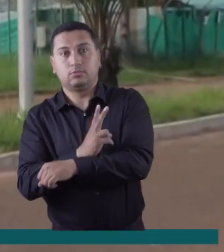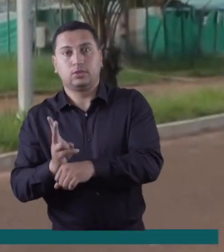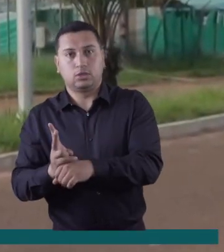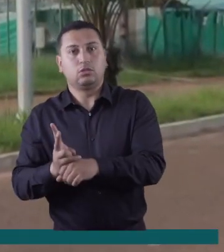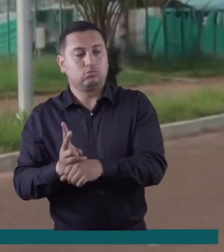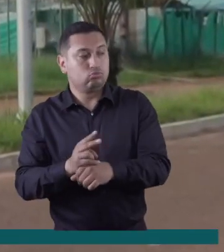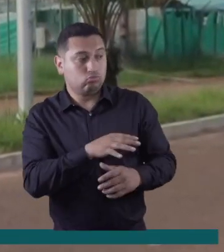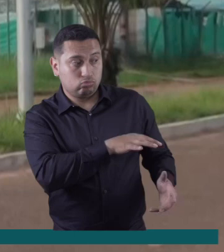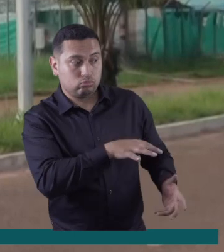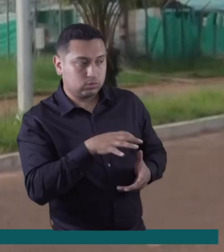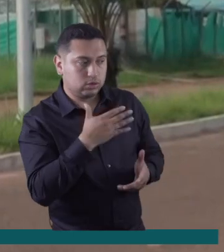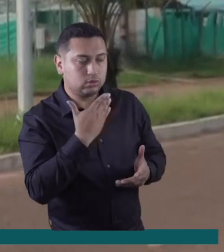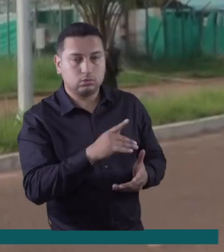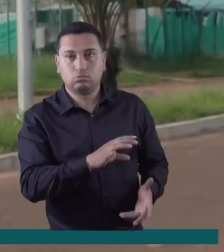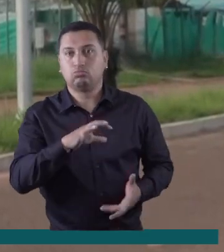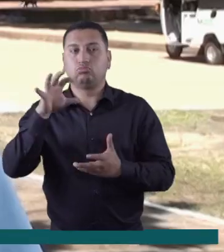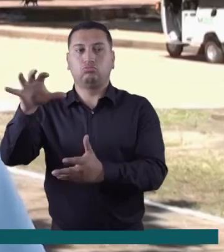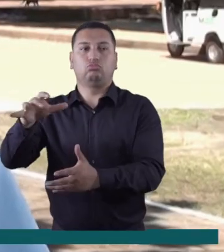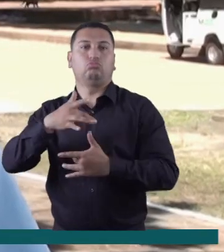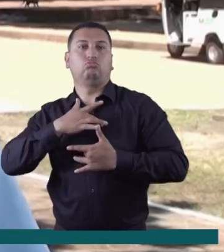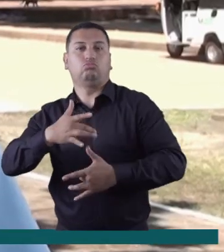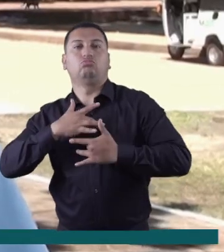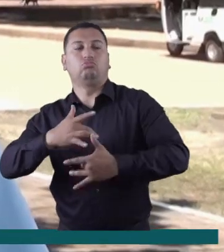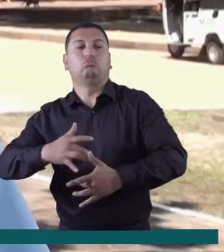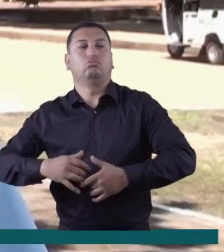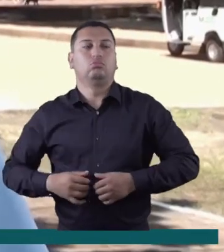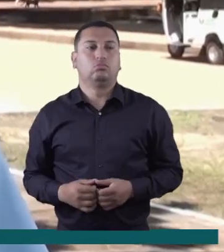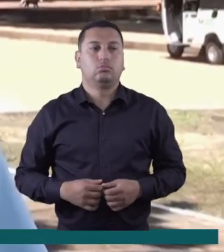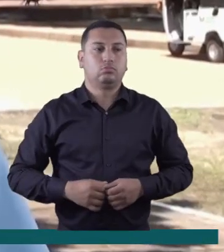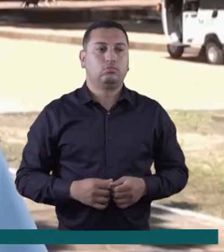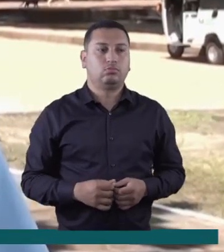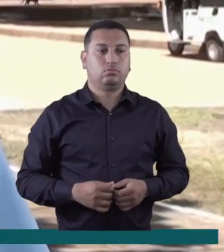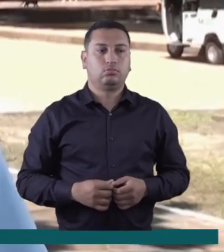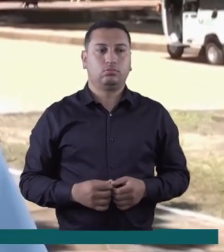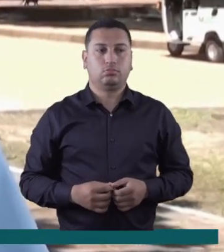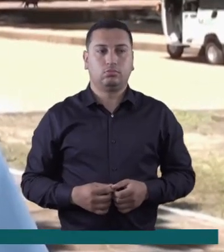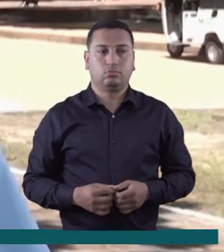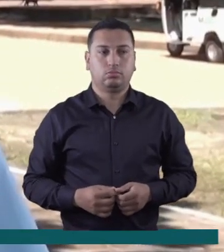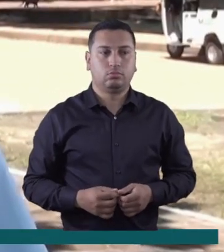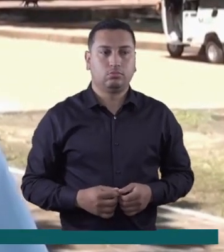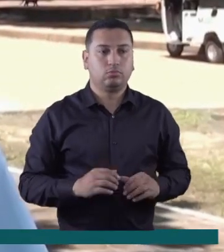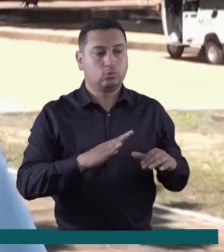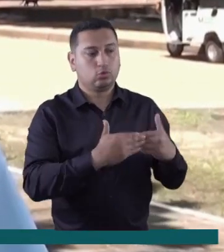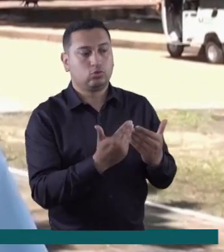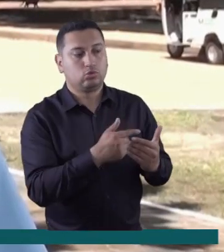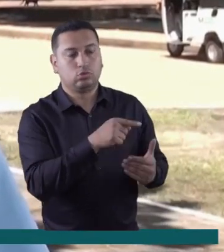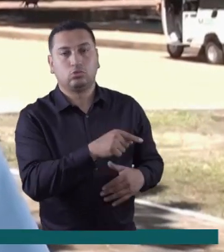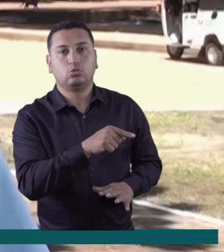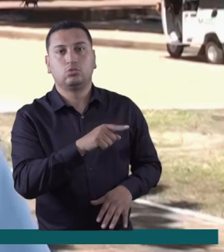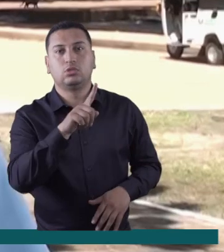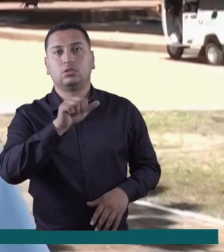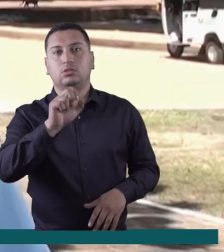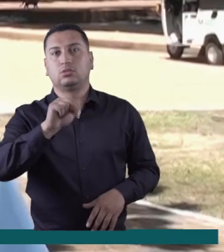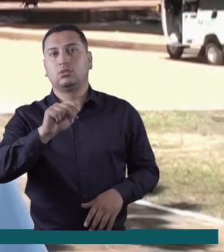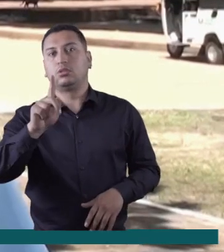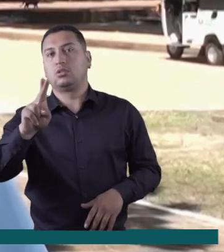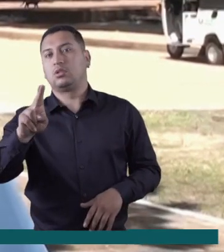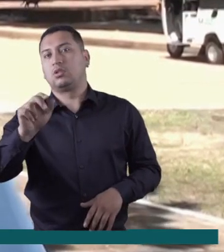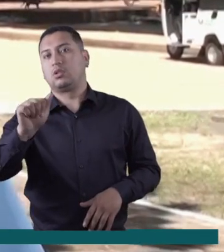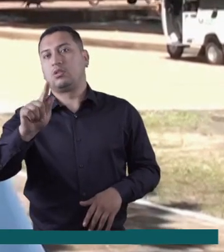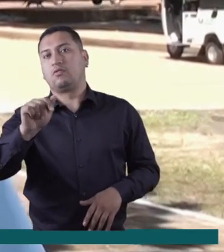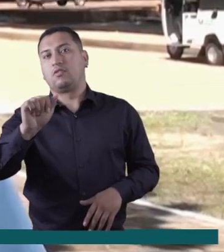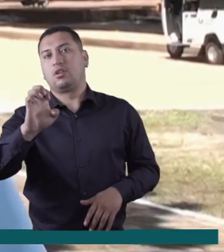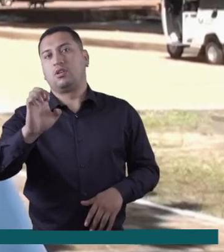el bichá facilitaron la entrega de estas donaciones. Su fuerza era colombiana, atendió el llamado del Colegio Capestre San Rafael